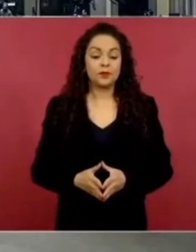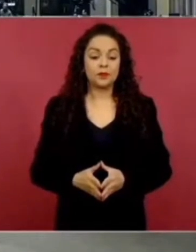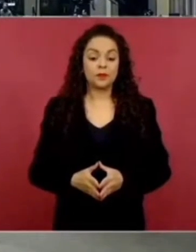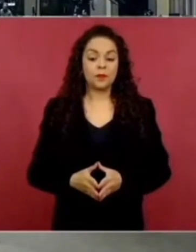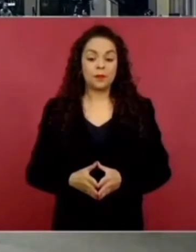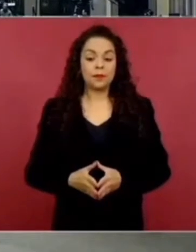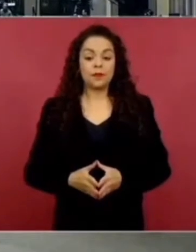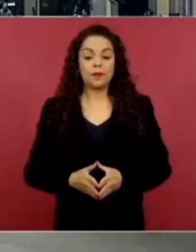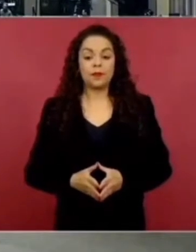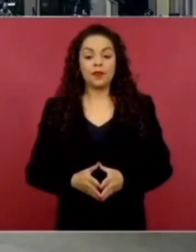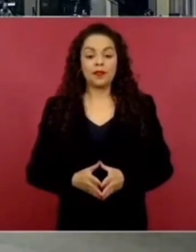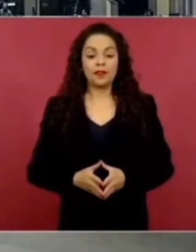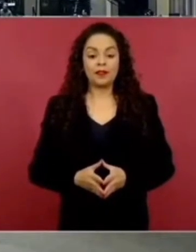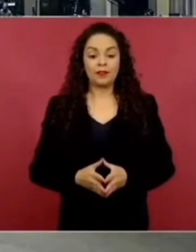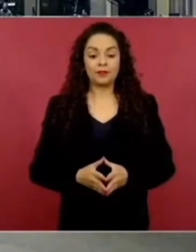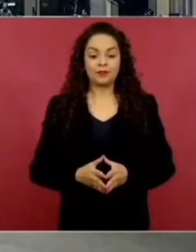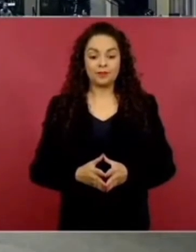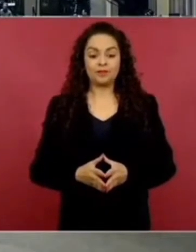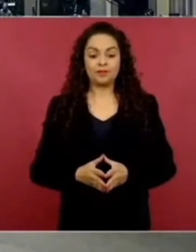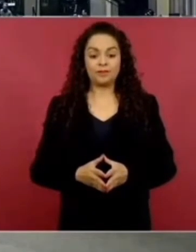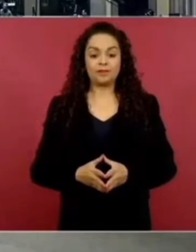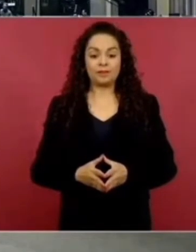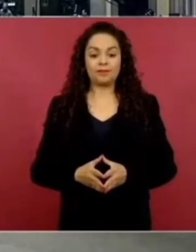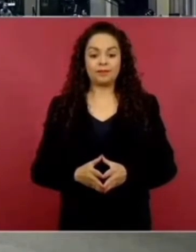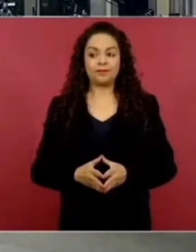Bueno, sí, ya. Es un comerciante.